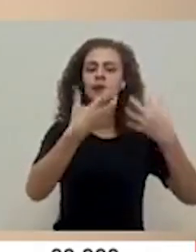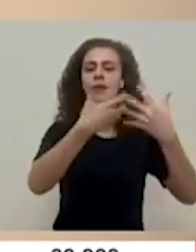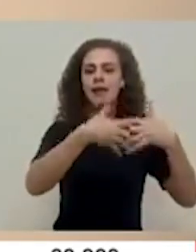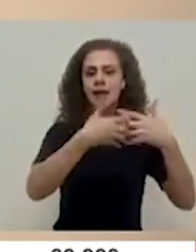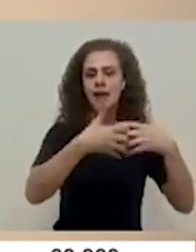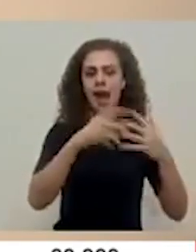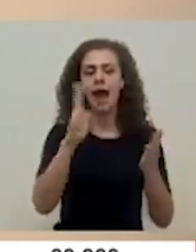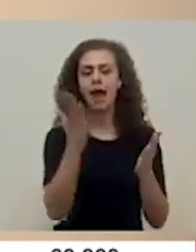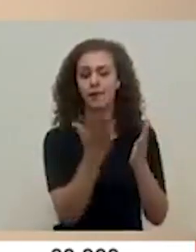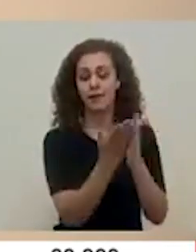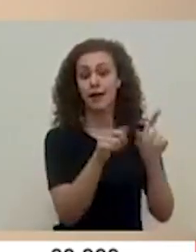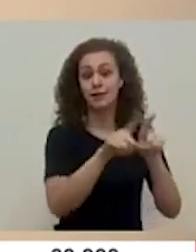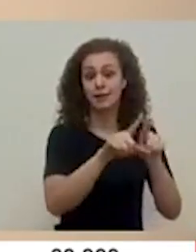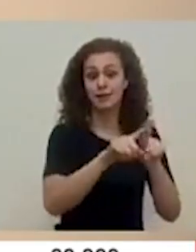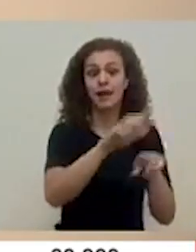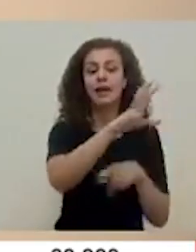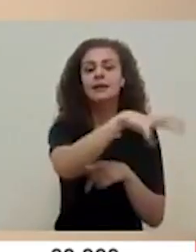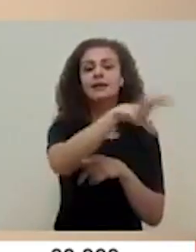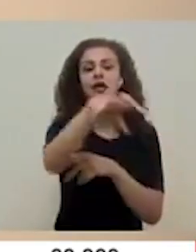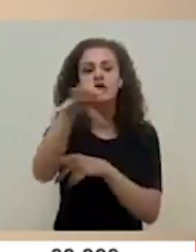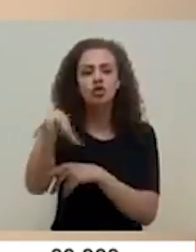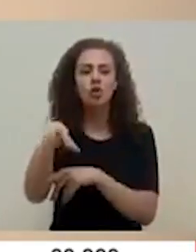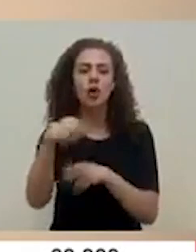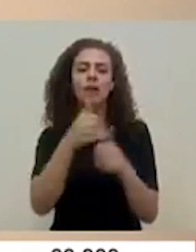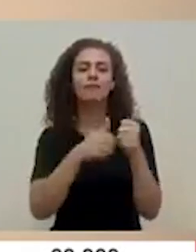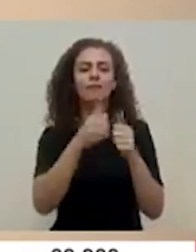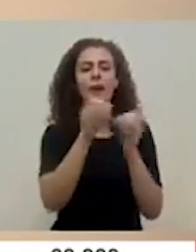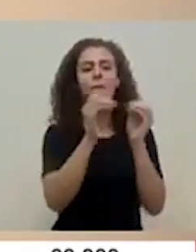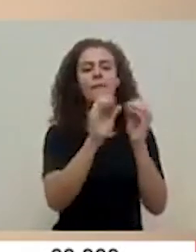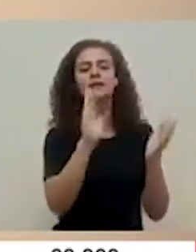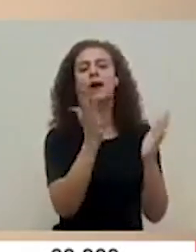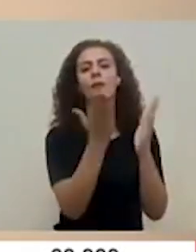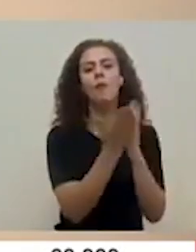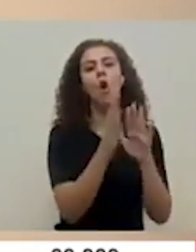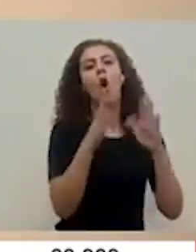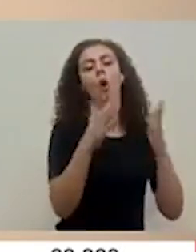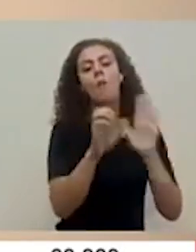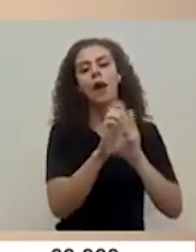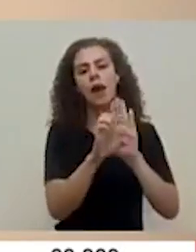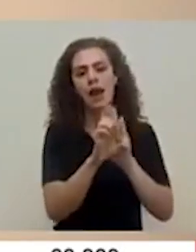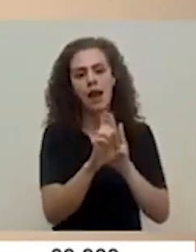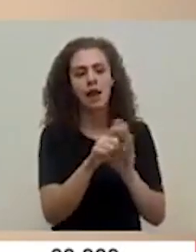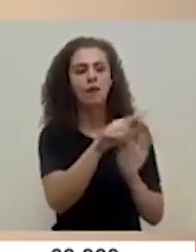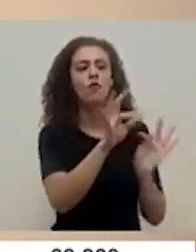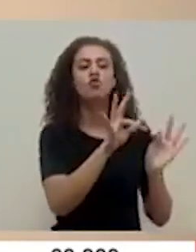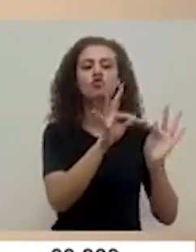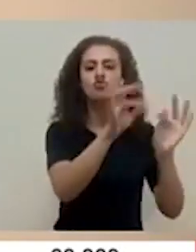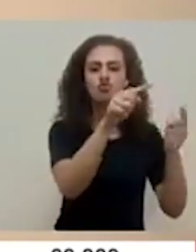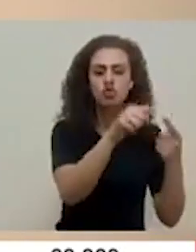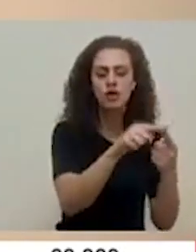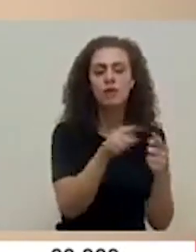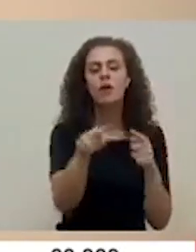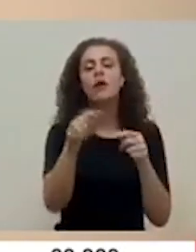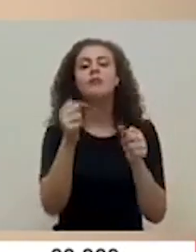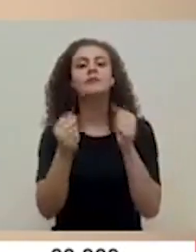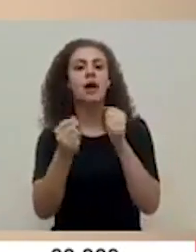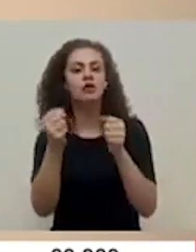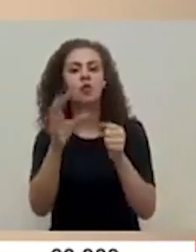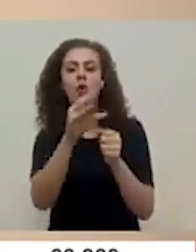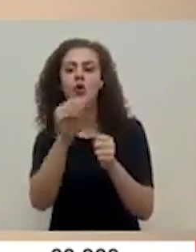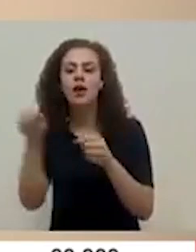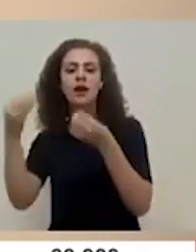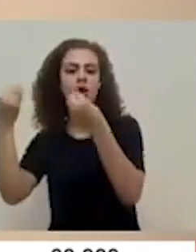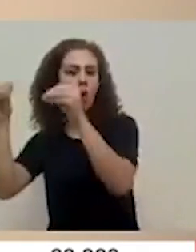empresas afectadas de los sectores particularmente más afectados como lo son turismo, transporte y